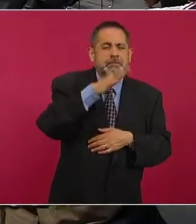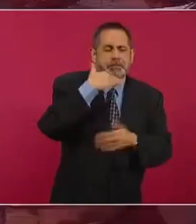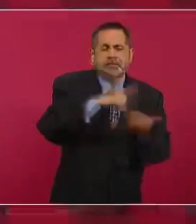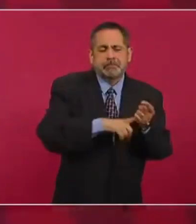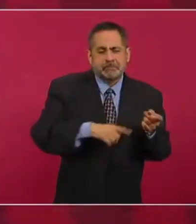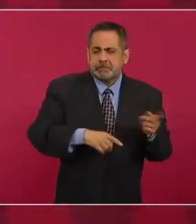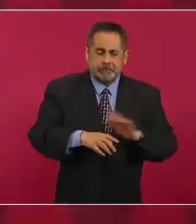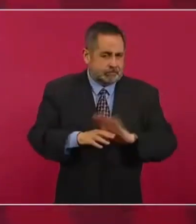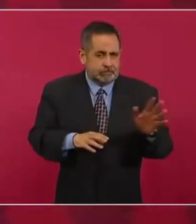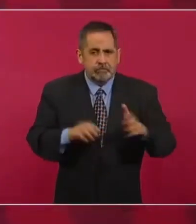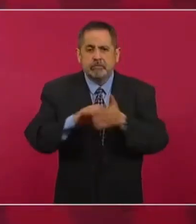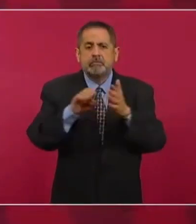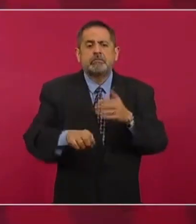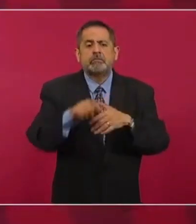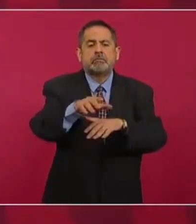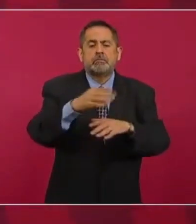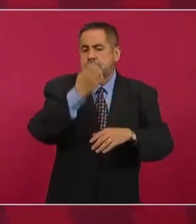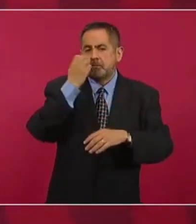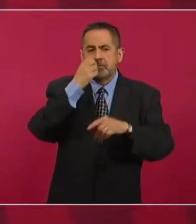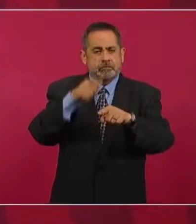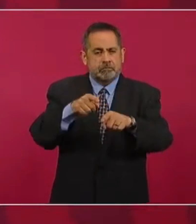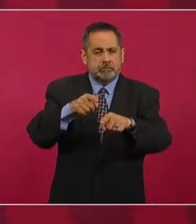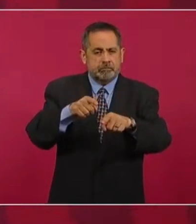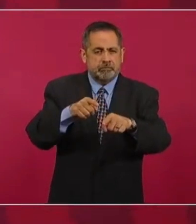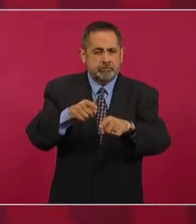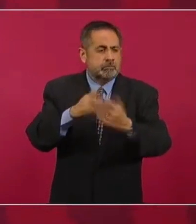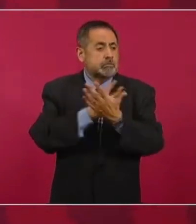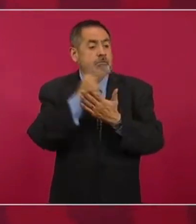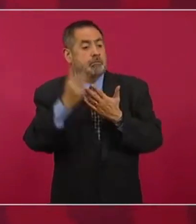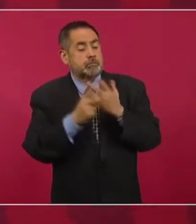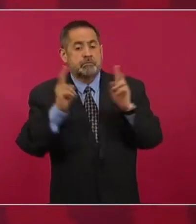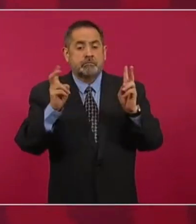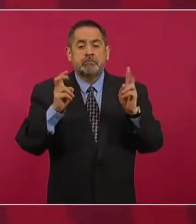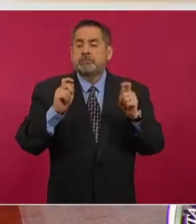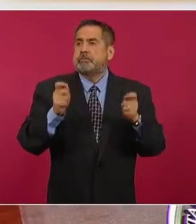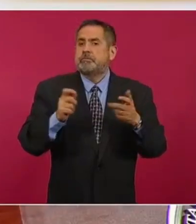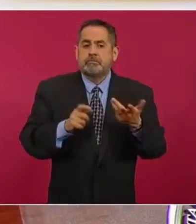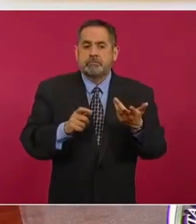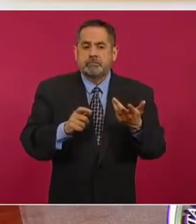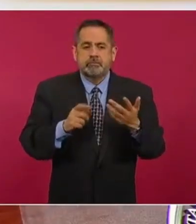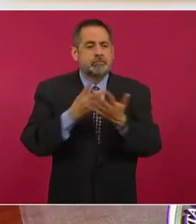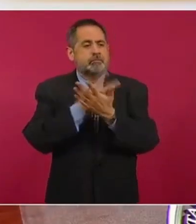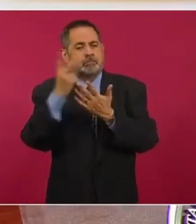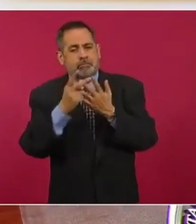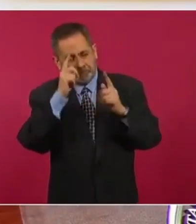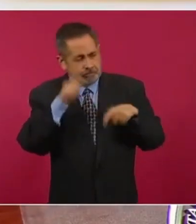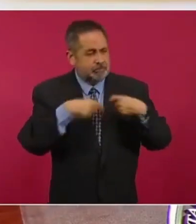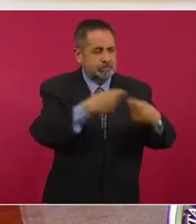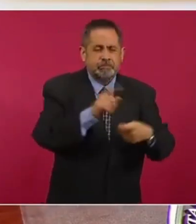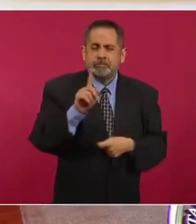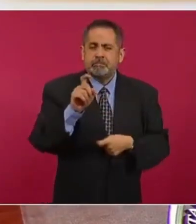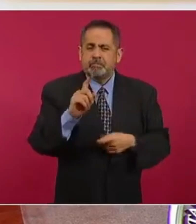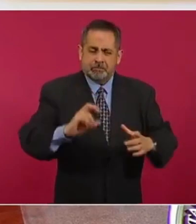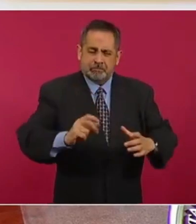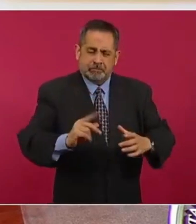En el caso, por ejemplo, de las escuelas, había programas para bebederos en las escuelas,